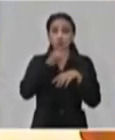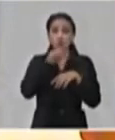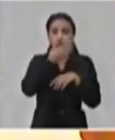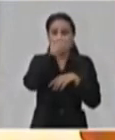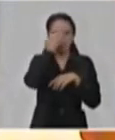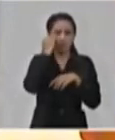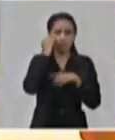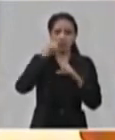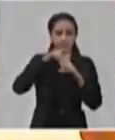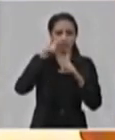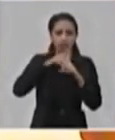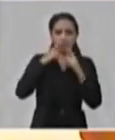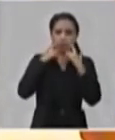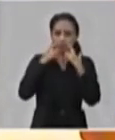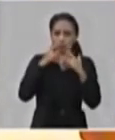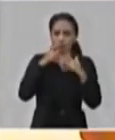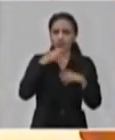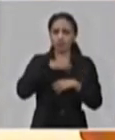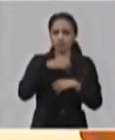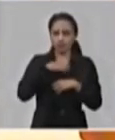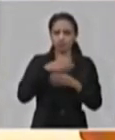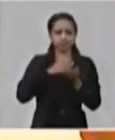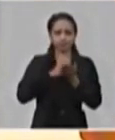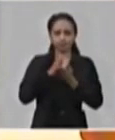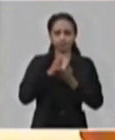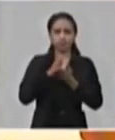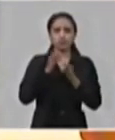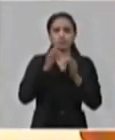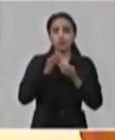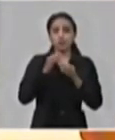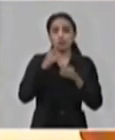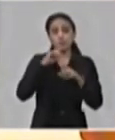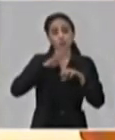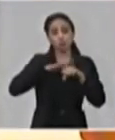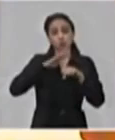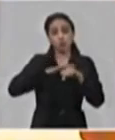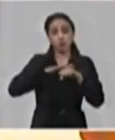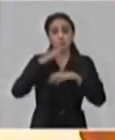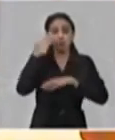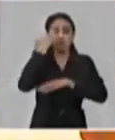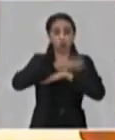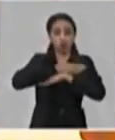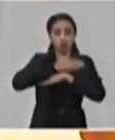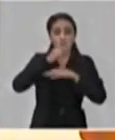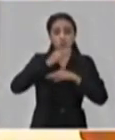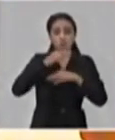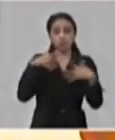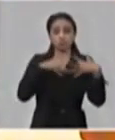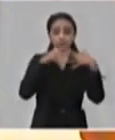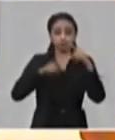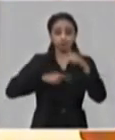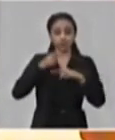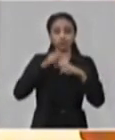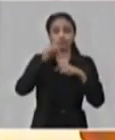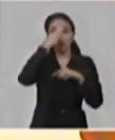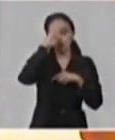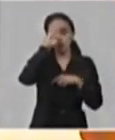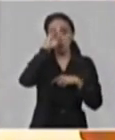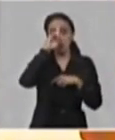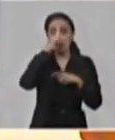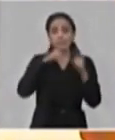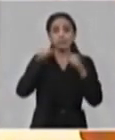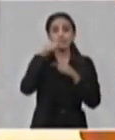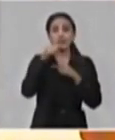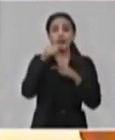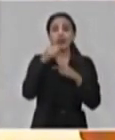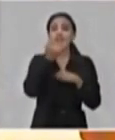importantes que venimos librando, asociadas al recuerecimiento del bloqueo, sobre todo las fuertes afectaciones